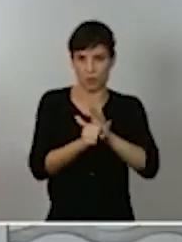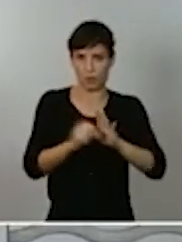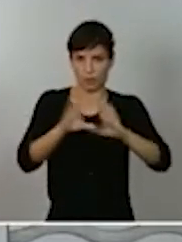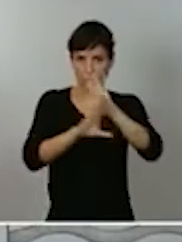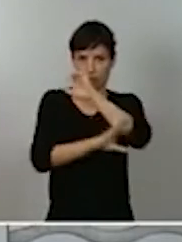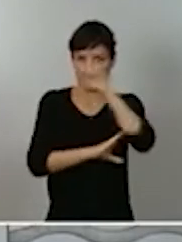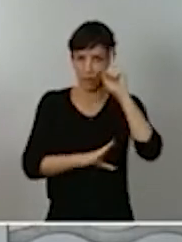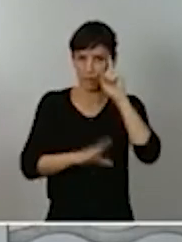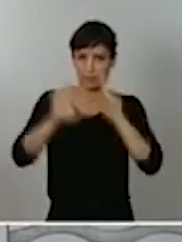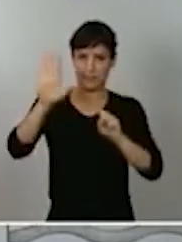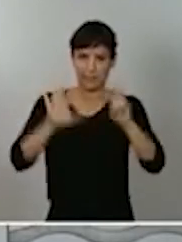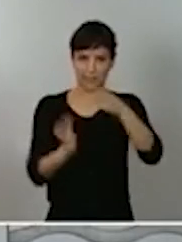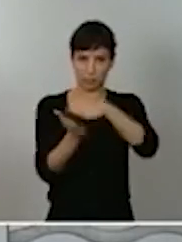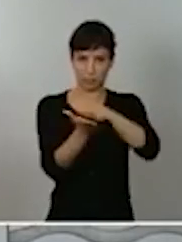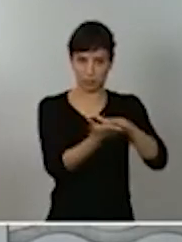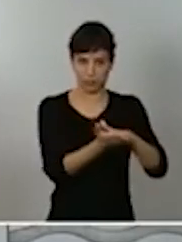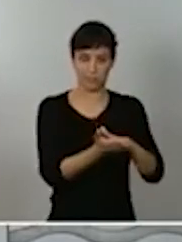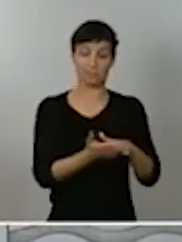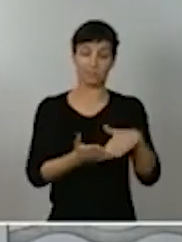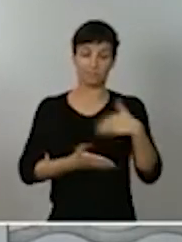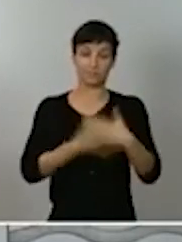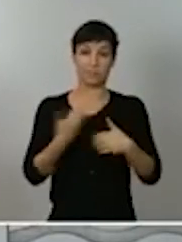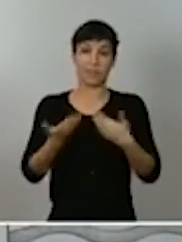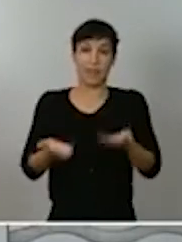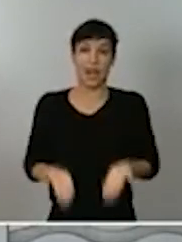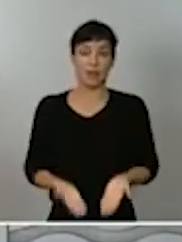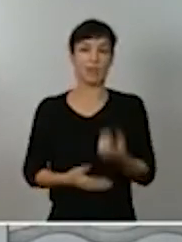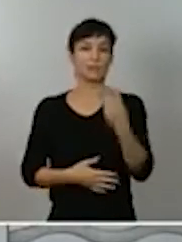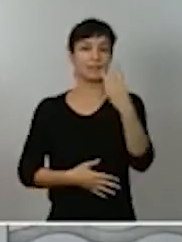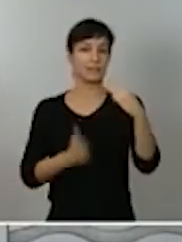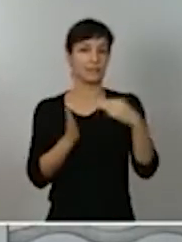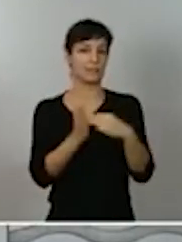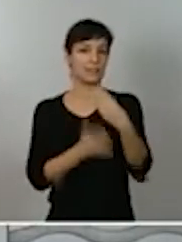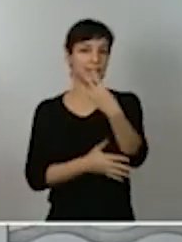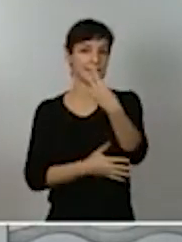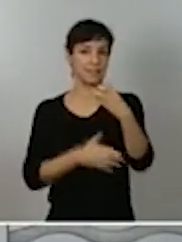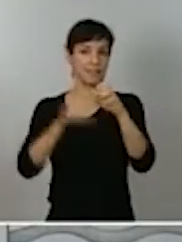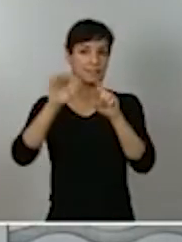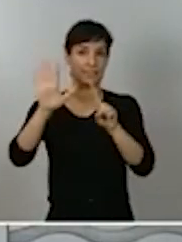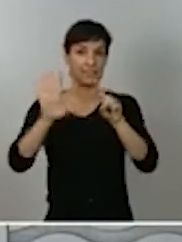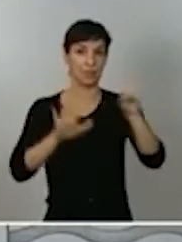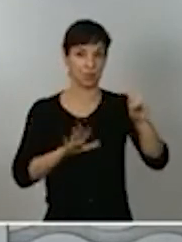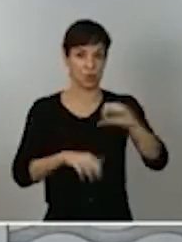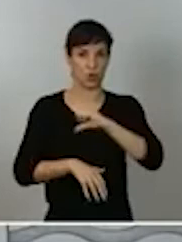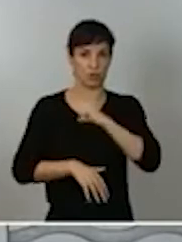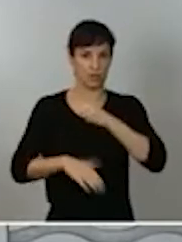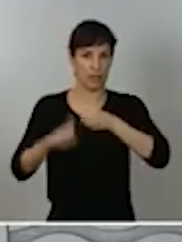Ahora mismo hay 3.361 personas hospitalizadas en la Comunidad Autónoma de Madrid.